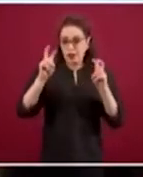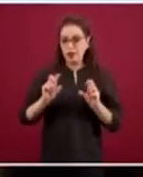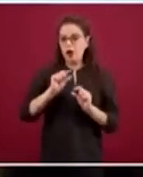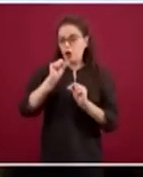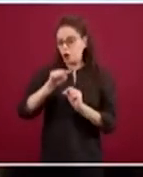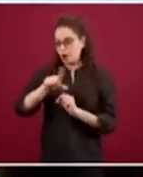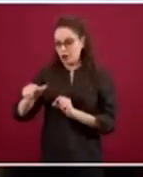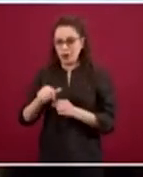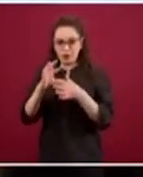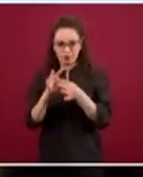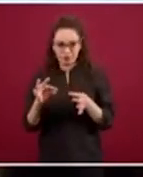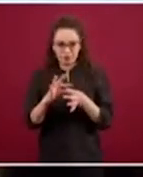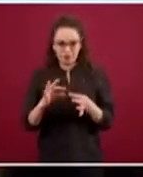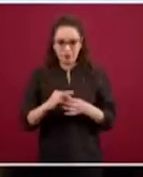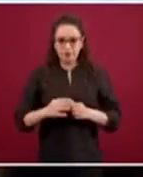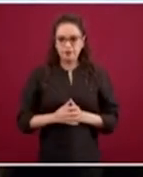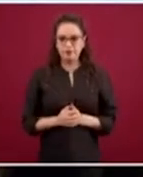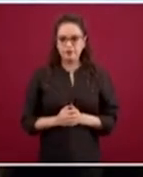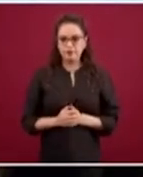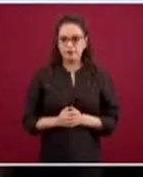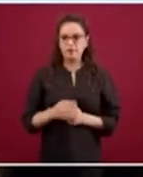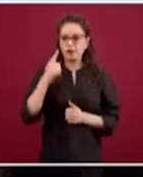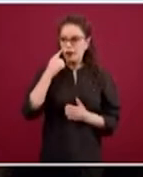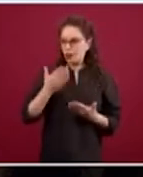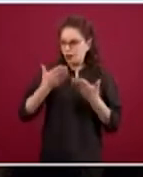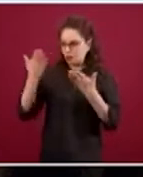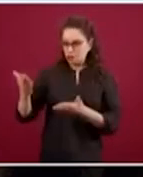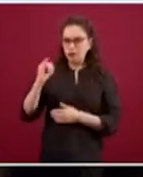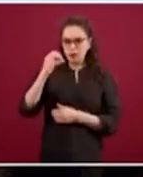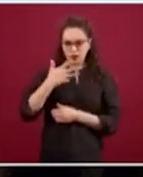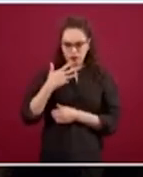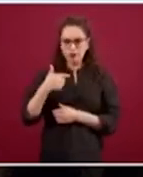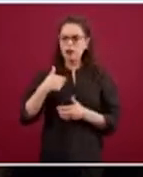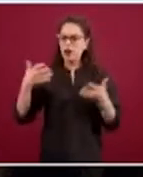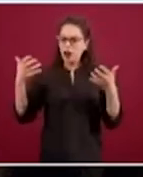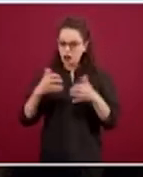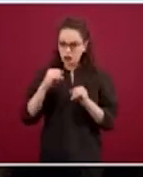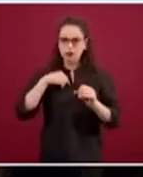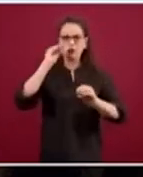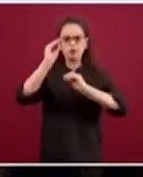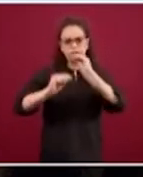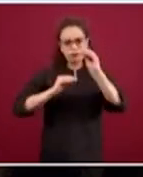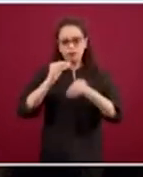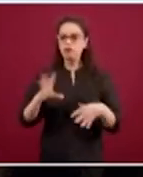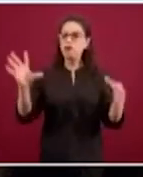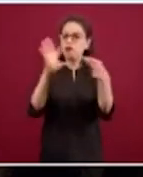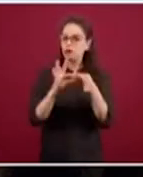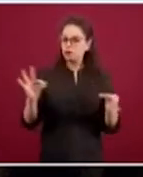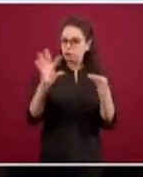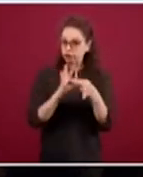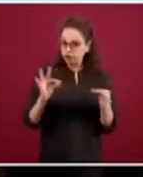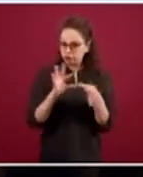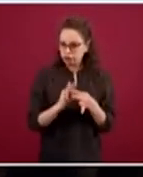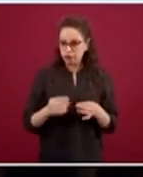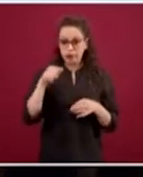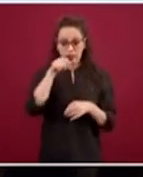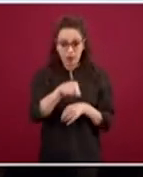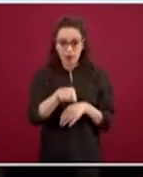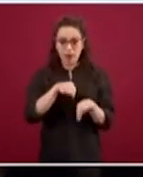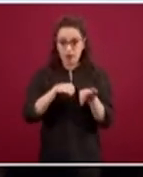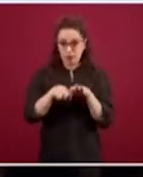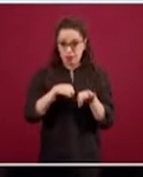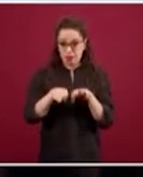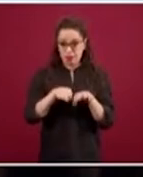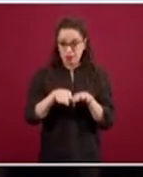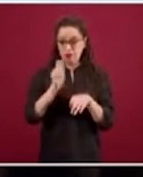curvas, claro que las hacemos, claro que las vemos, claro que las interpretamos. Todo esto es lo que está en el trabajo interno